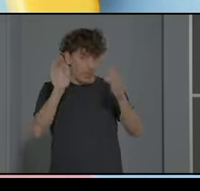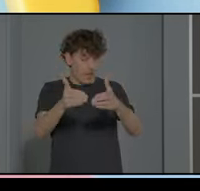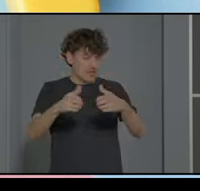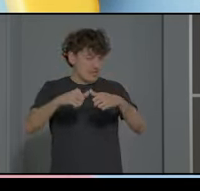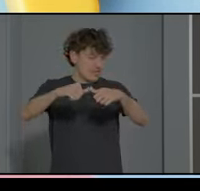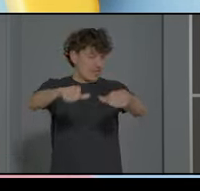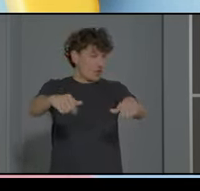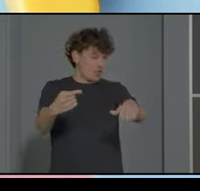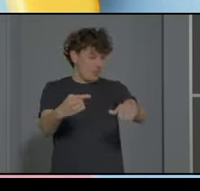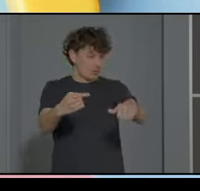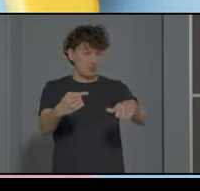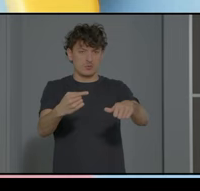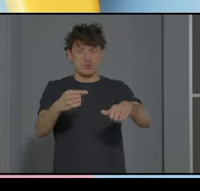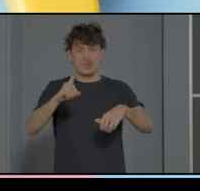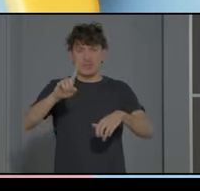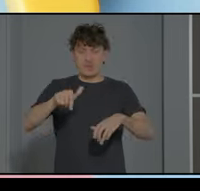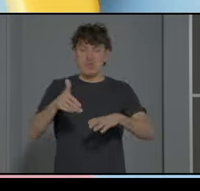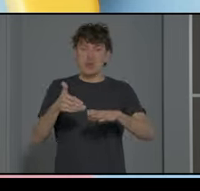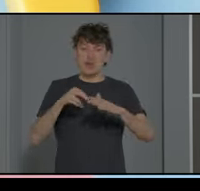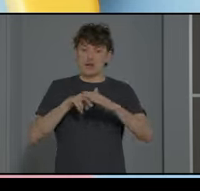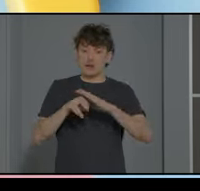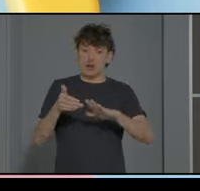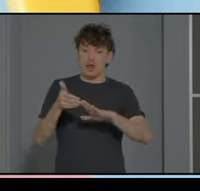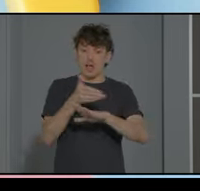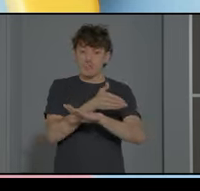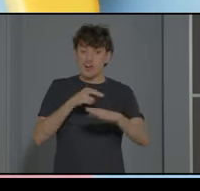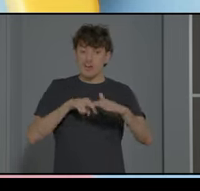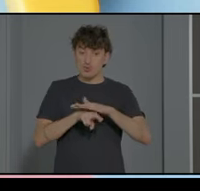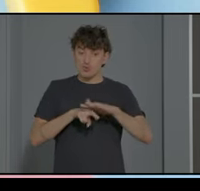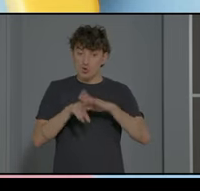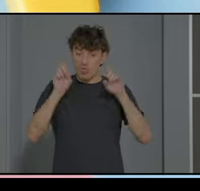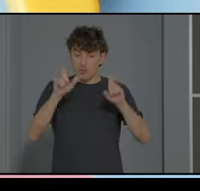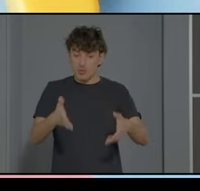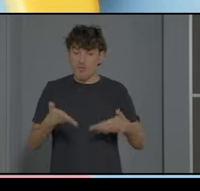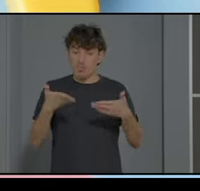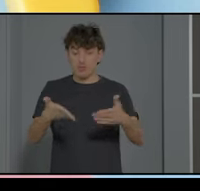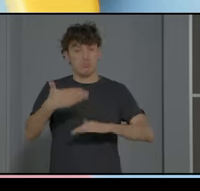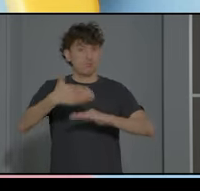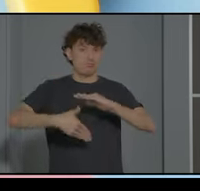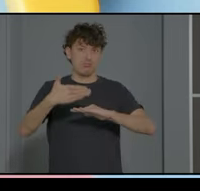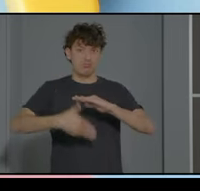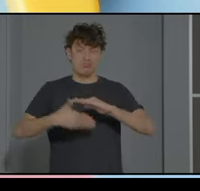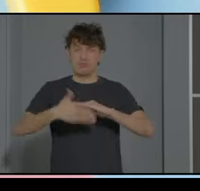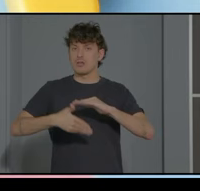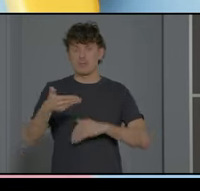gran medida la provisión de recursos educativos, lo cual es también muy significativo.